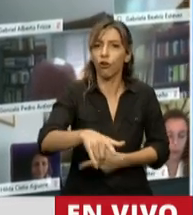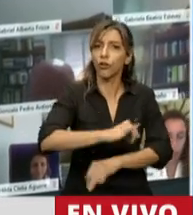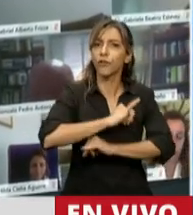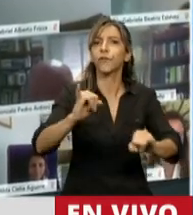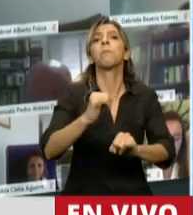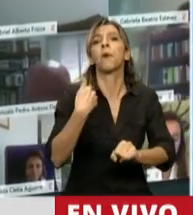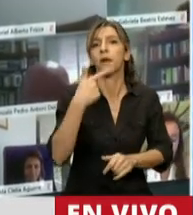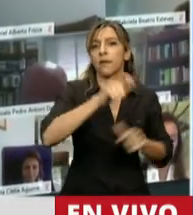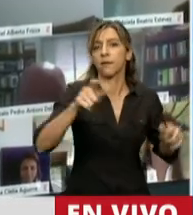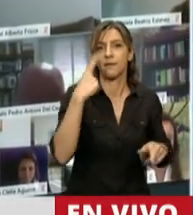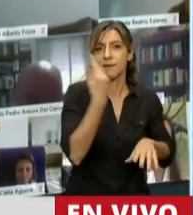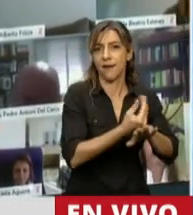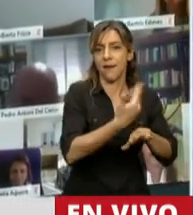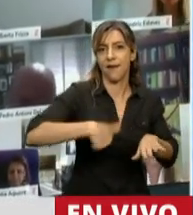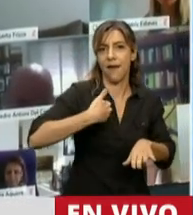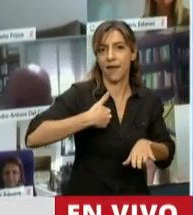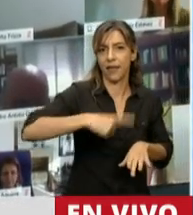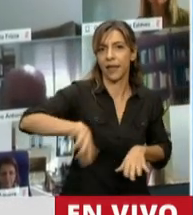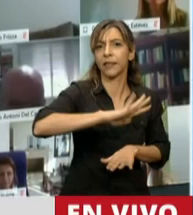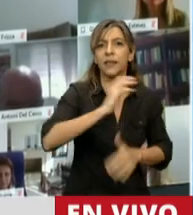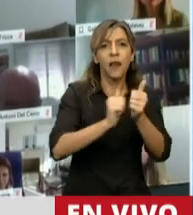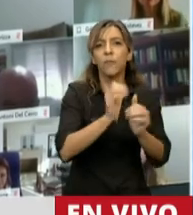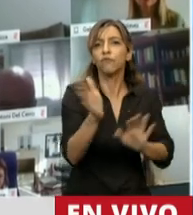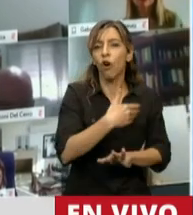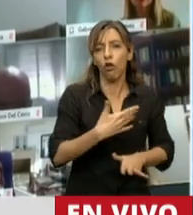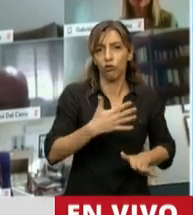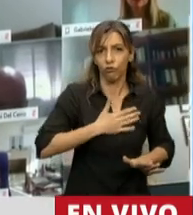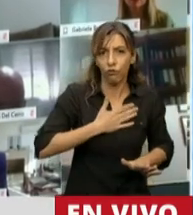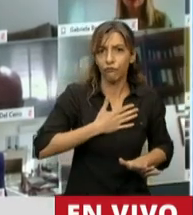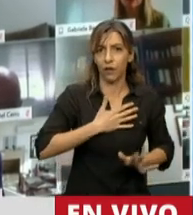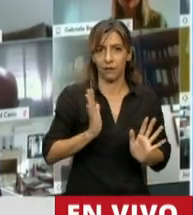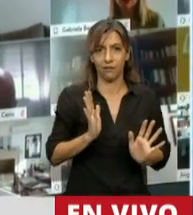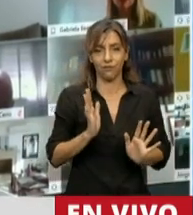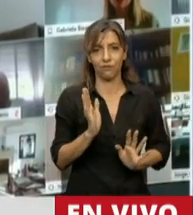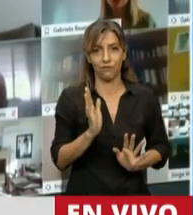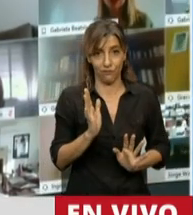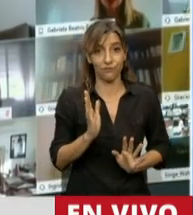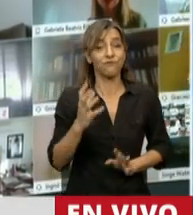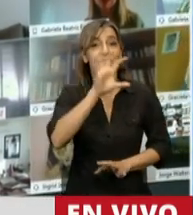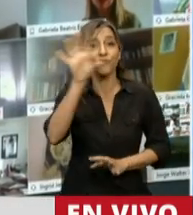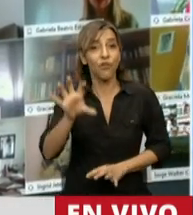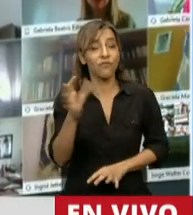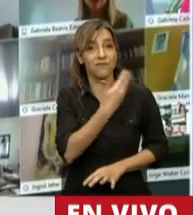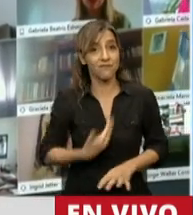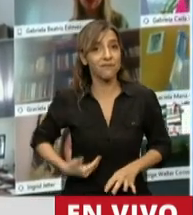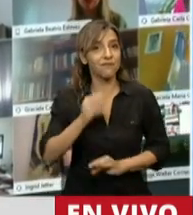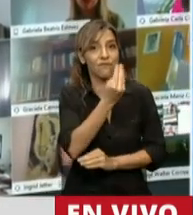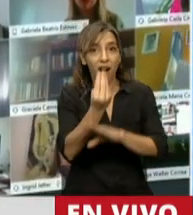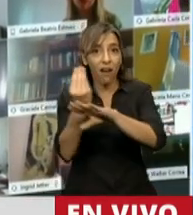contentos, pero con este apoyo también los gobernadores. Porque van a poder reperfilar